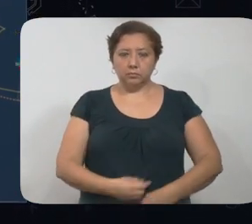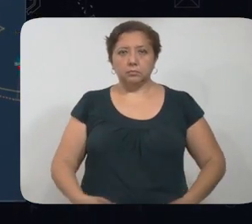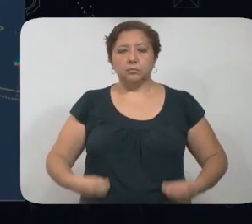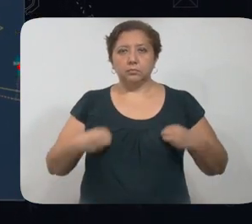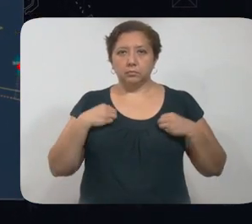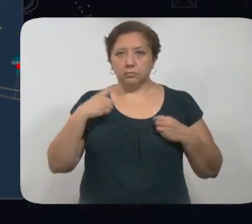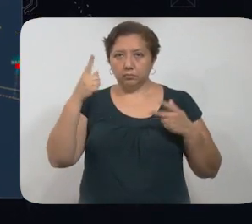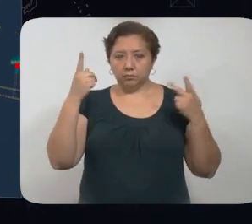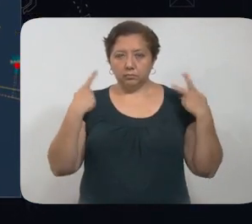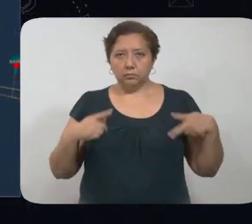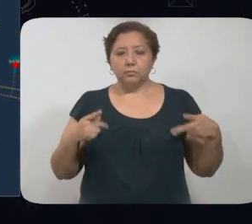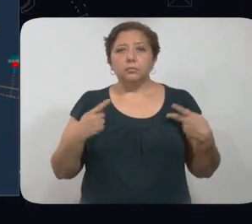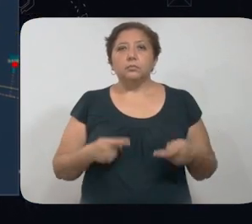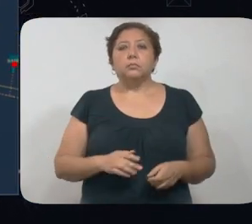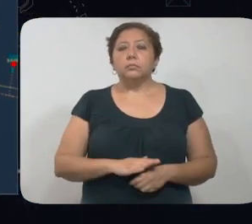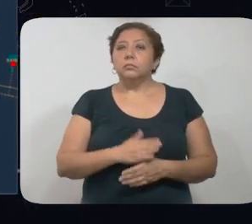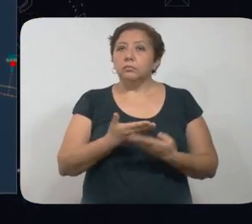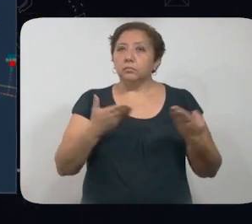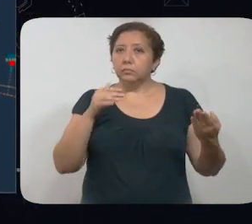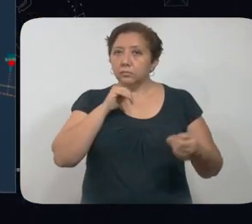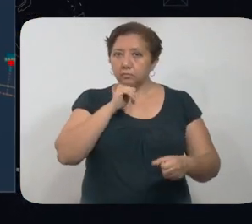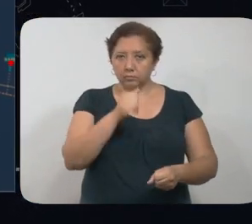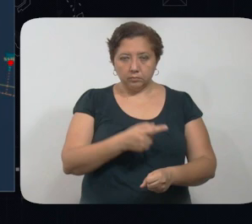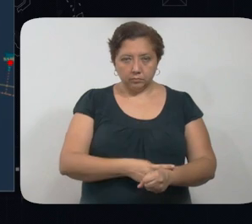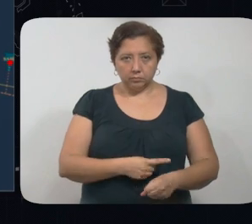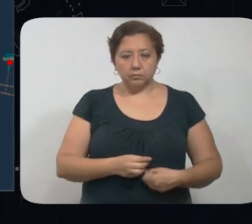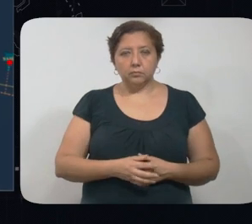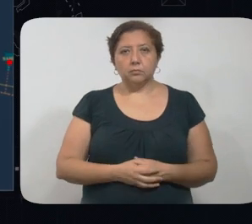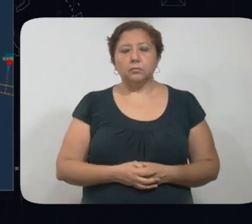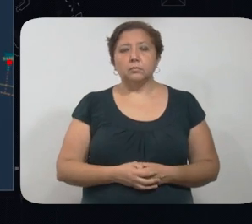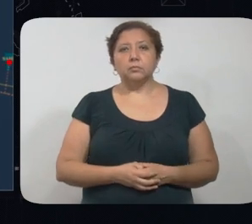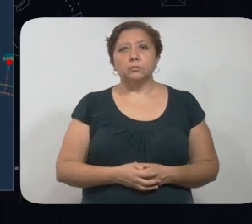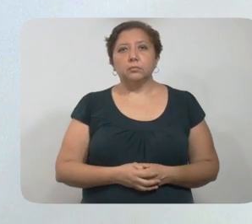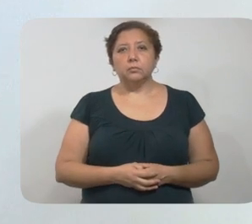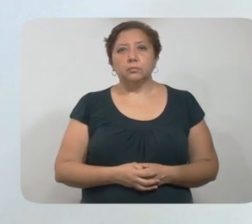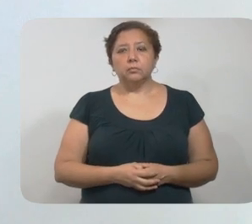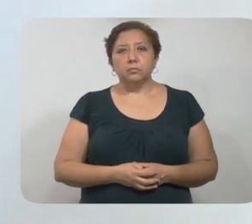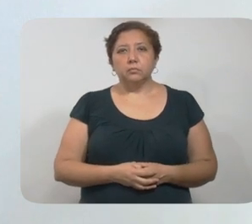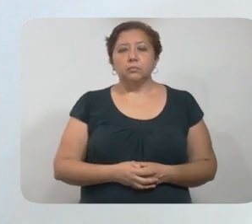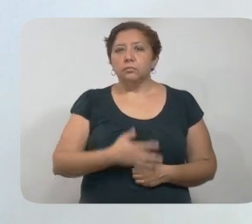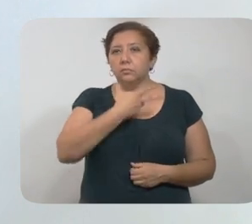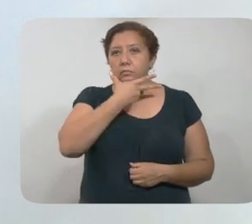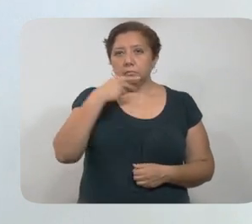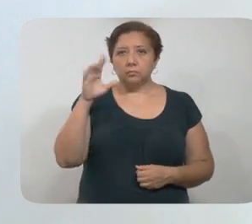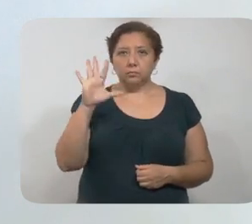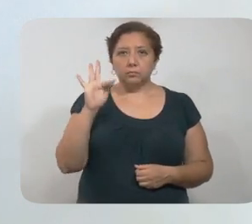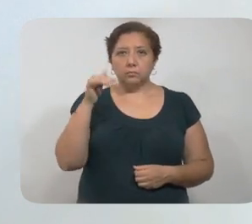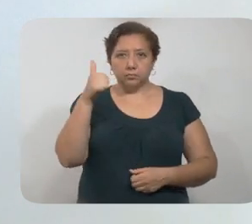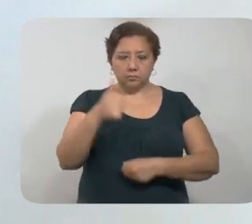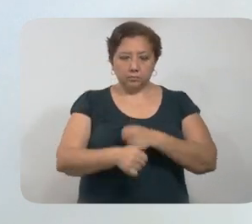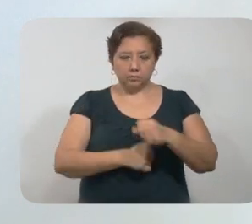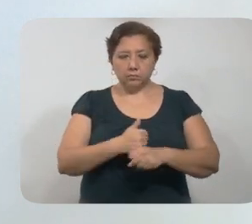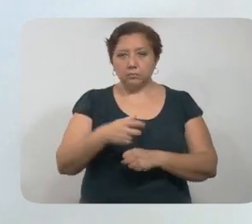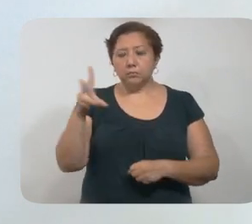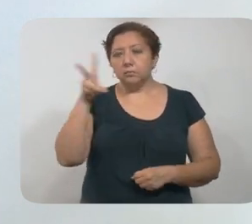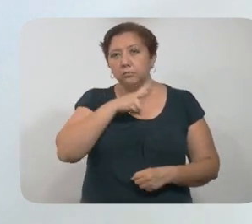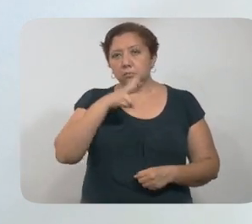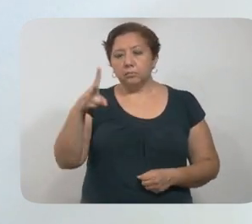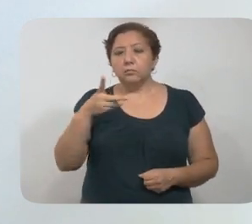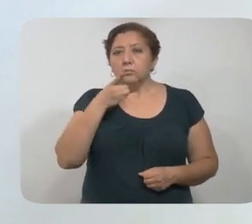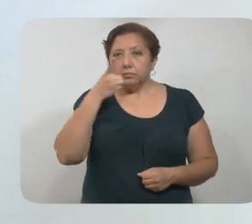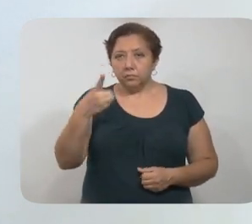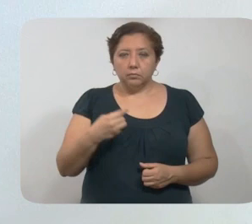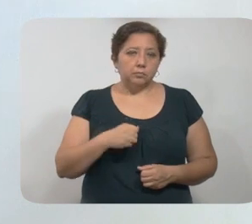Convivía con un contacto, el cual hasta el momento se reporta asintomático. Hombre de 46 años de Valladolid, sin